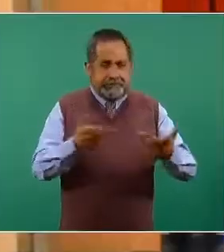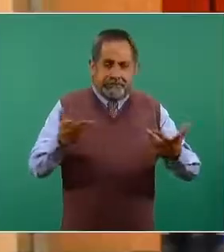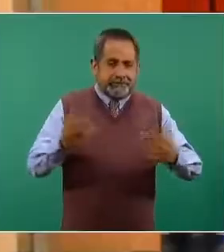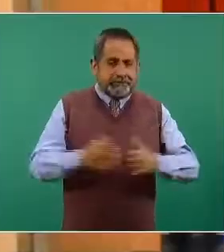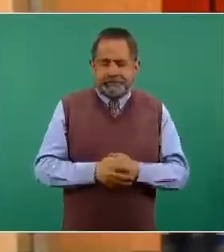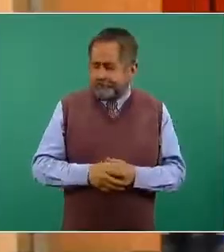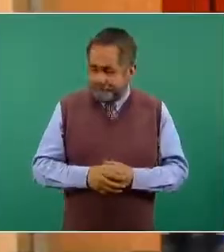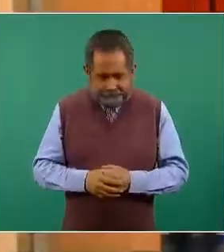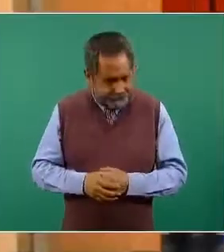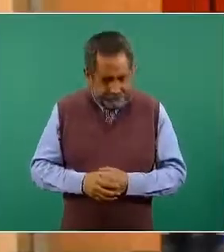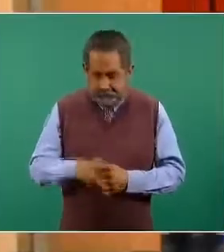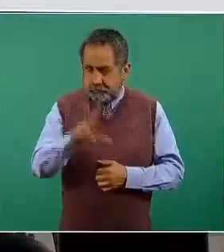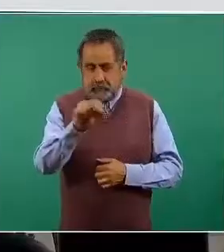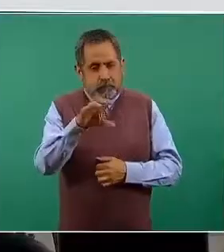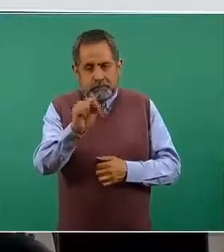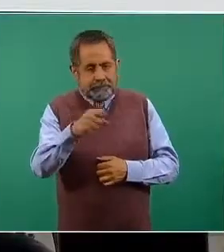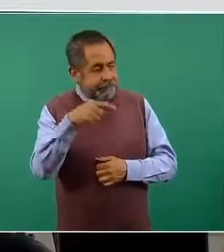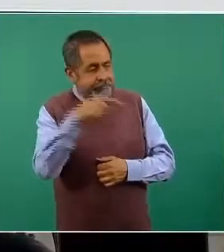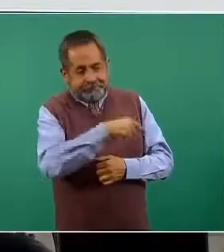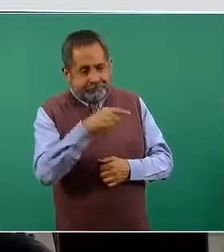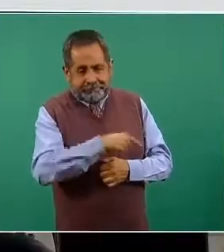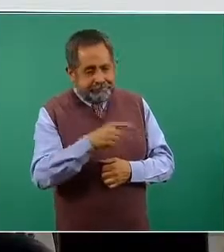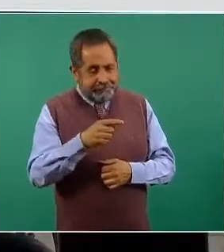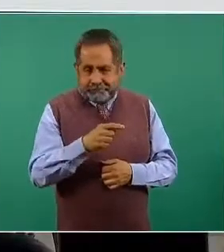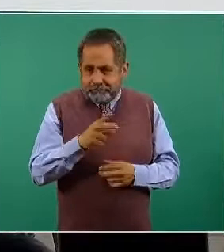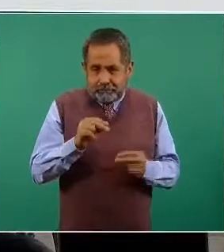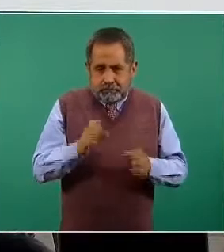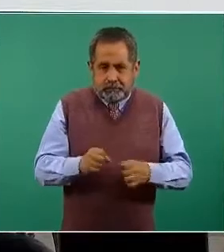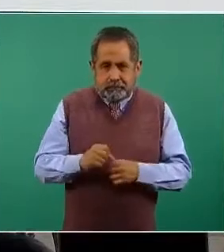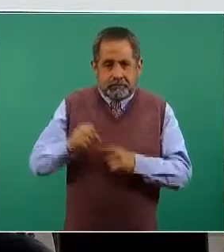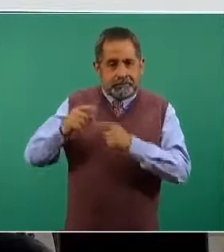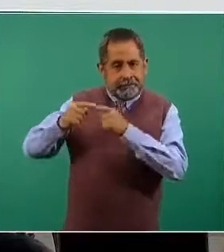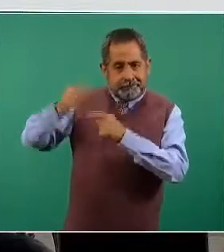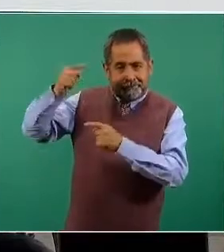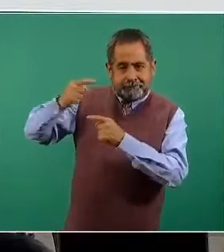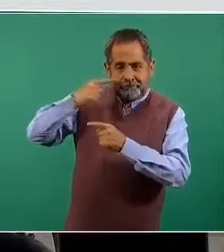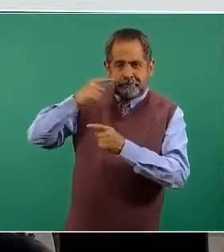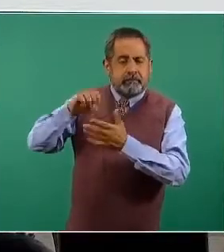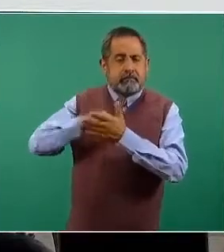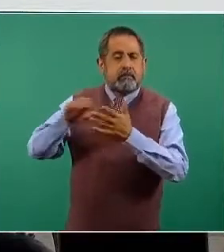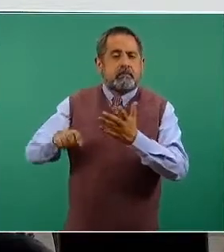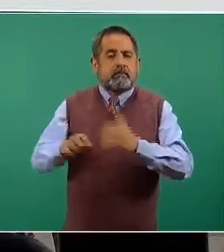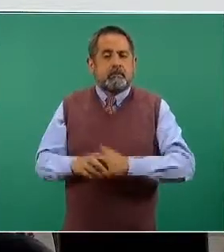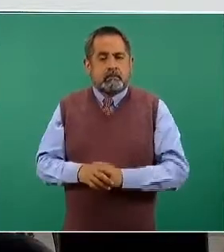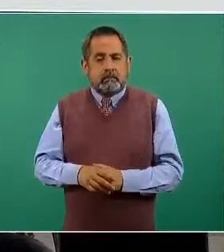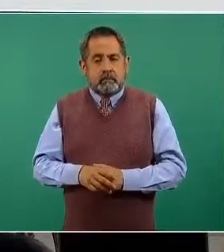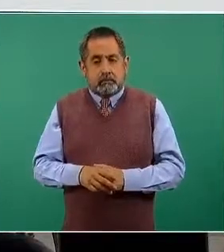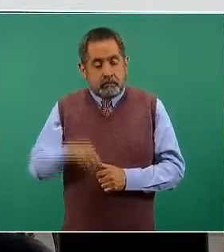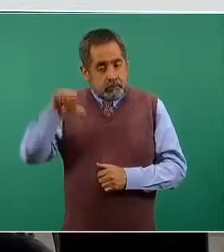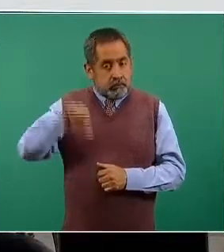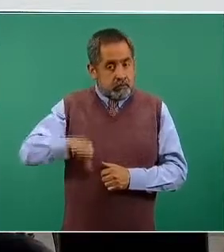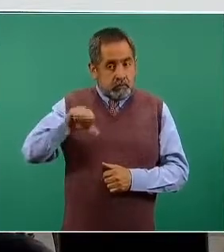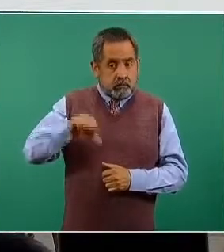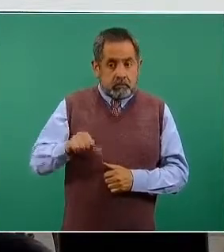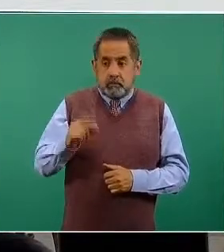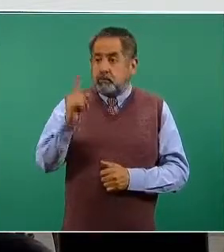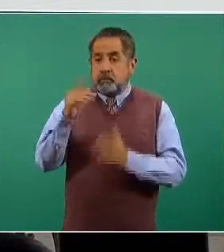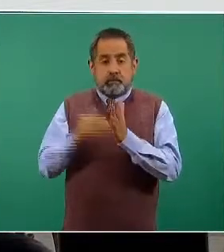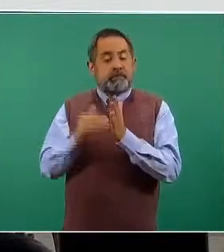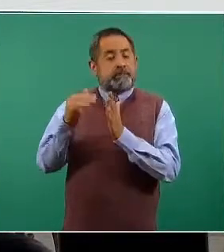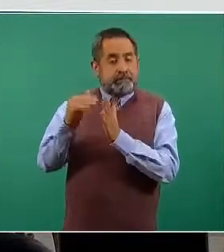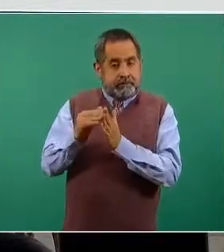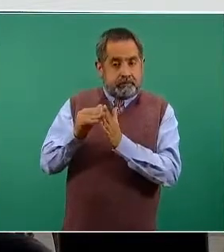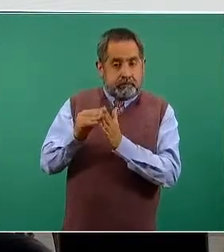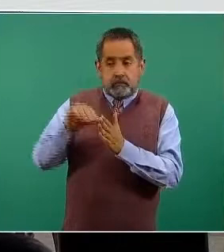No es así. Y esta diferencia corresponde, por ejemplo, hoy el millón de dosis